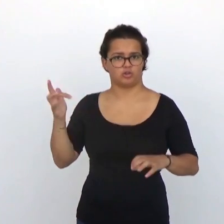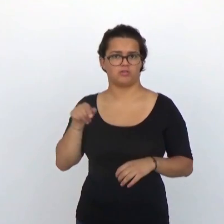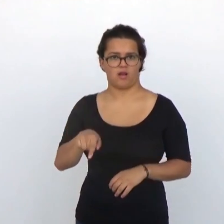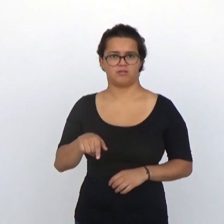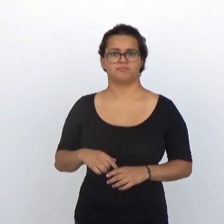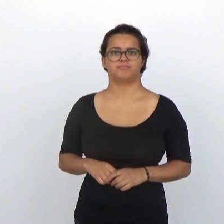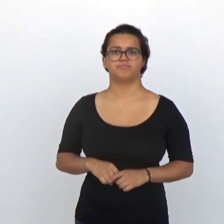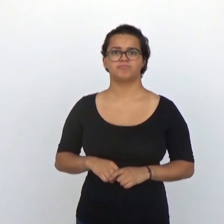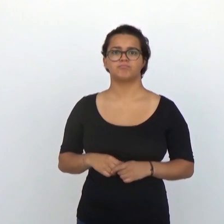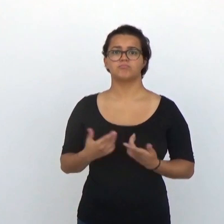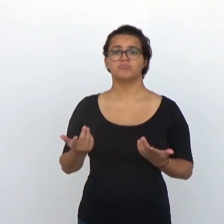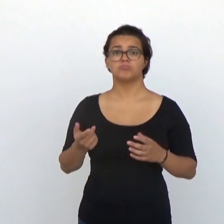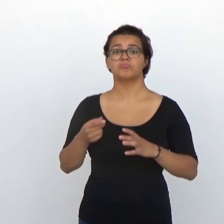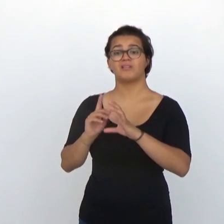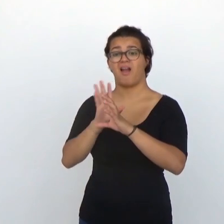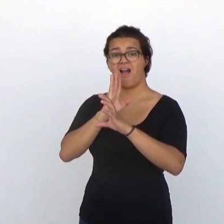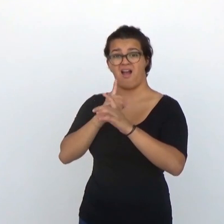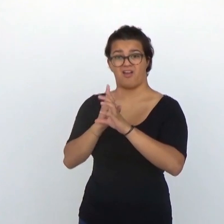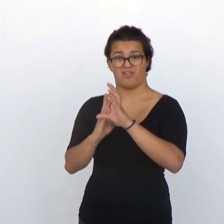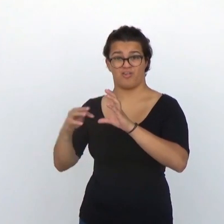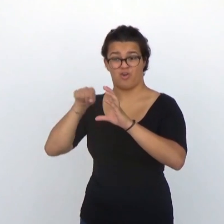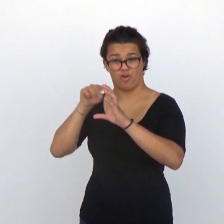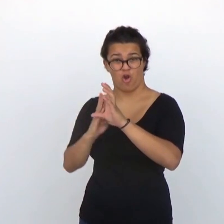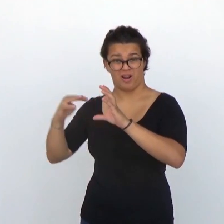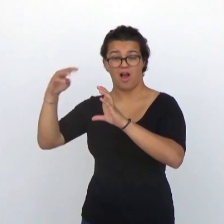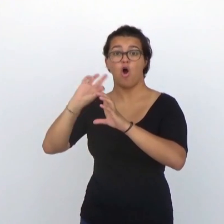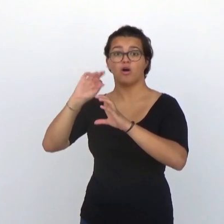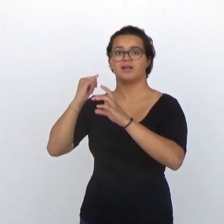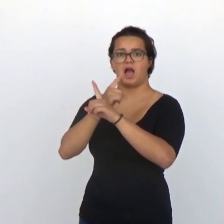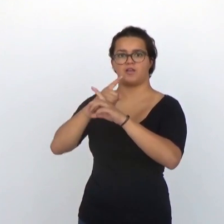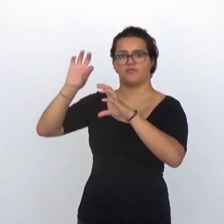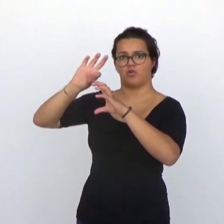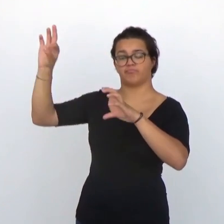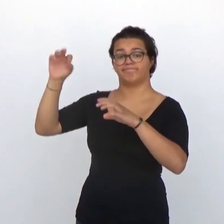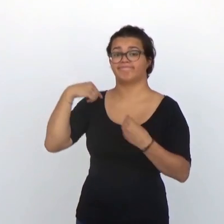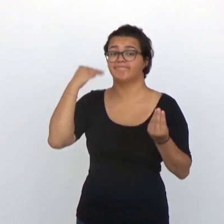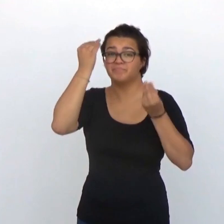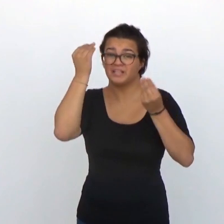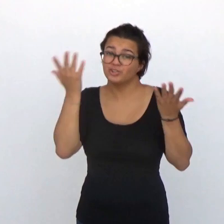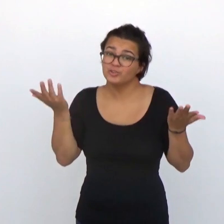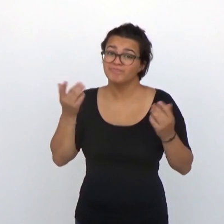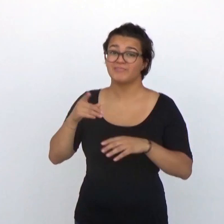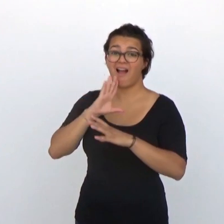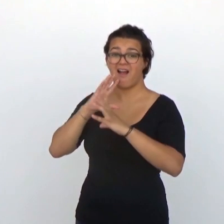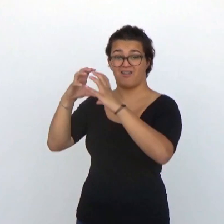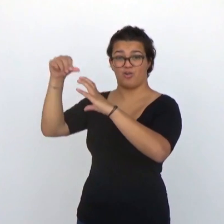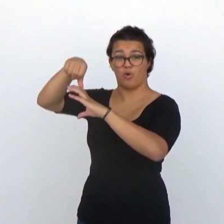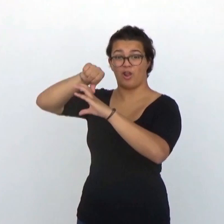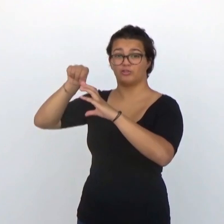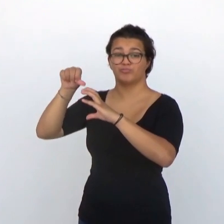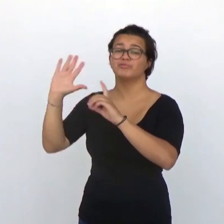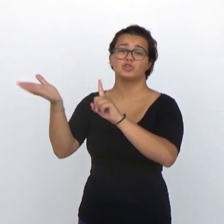centraré en los casos que tienen su origen en la cócla o en el nervio coclear. Me temo que para las lesiones de los núcleos auditivos del cerebro